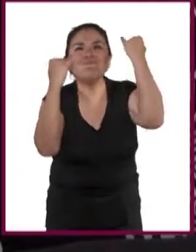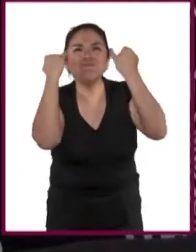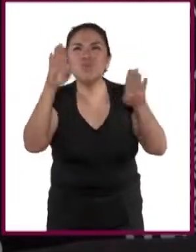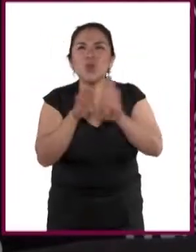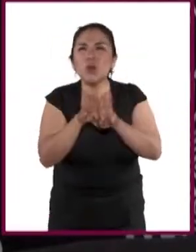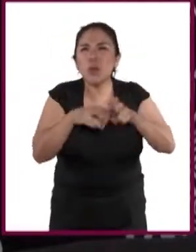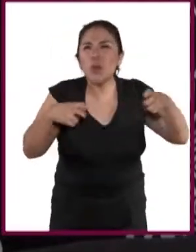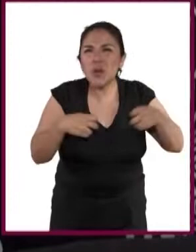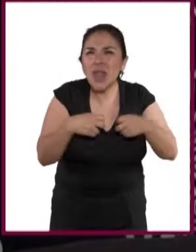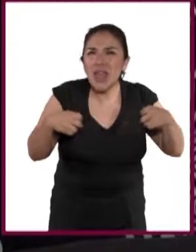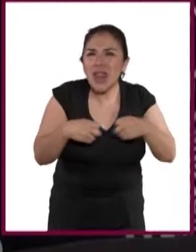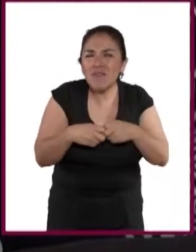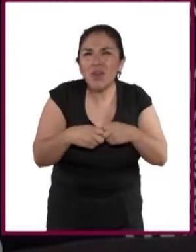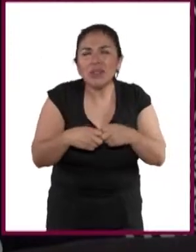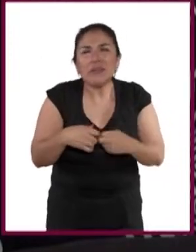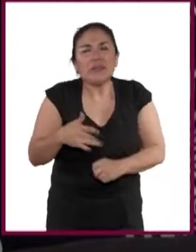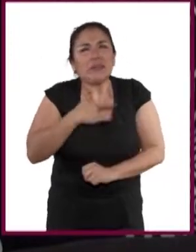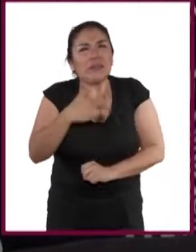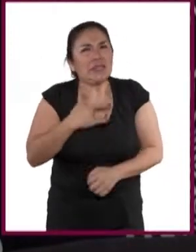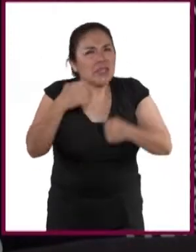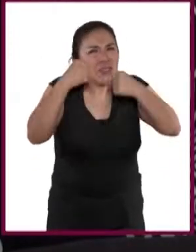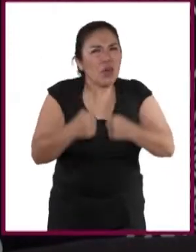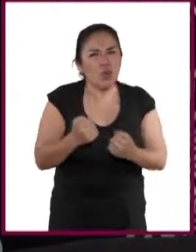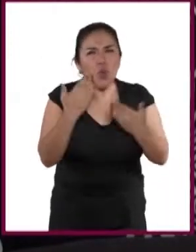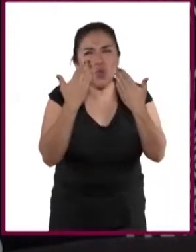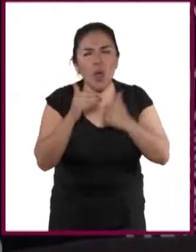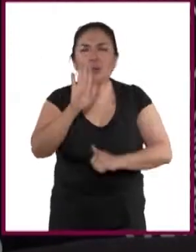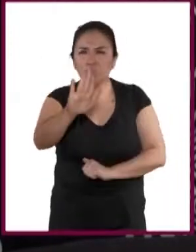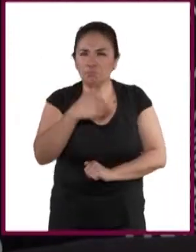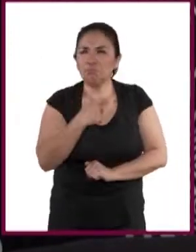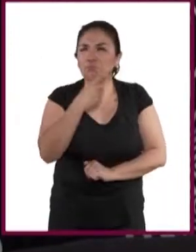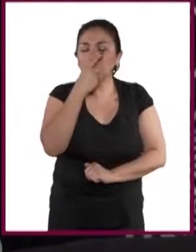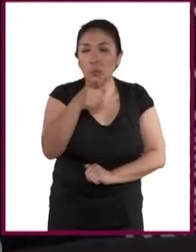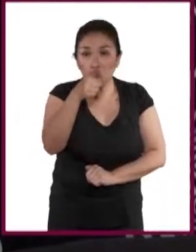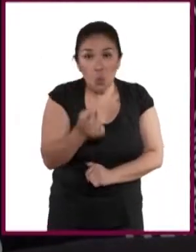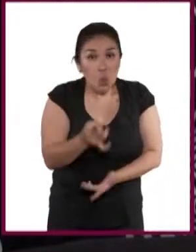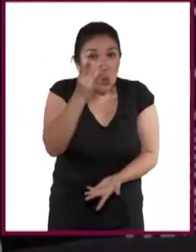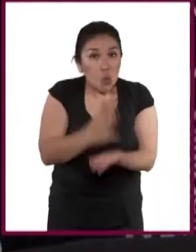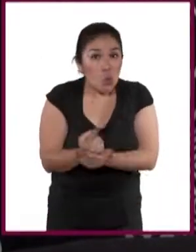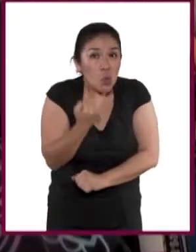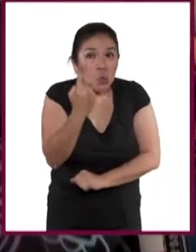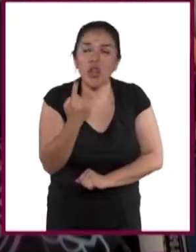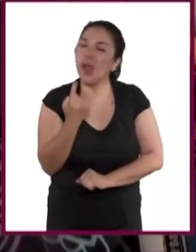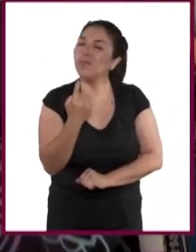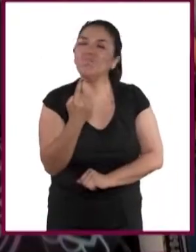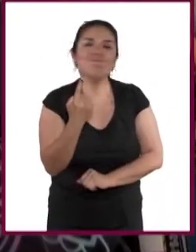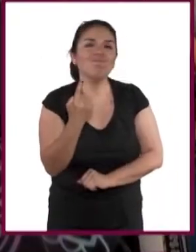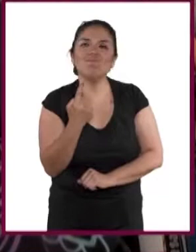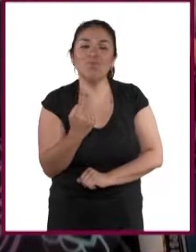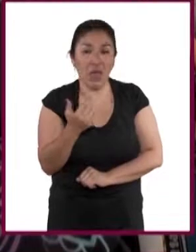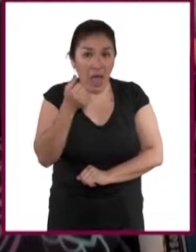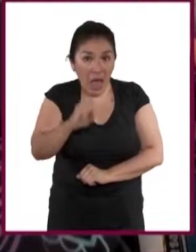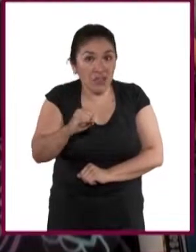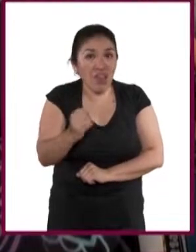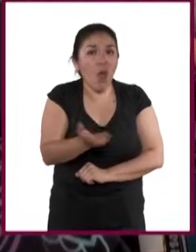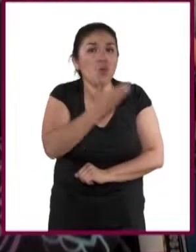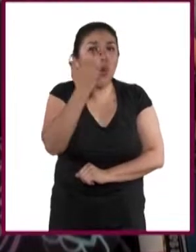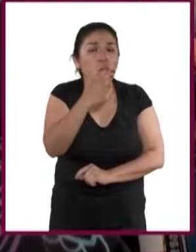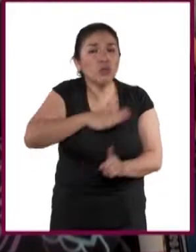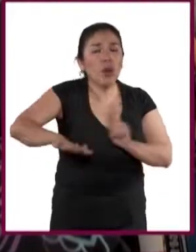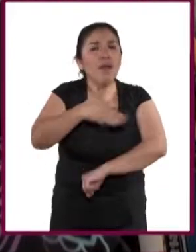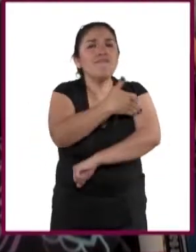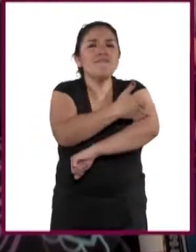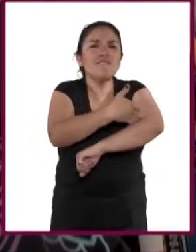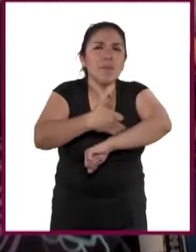inquietud y con cierta incertidumbre, quiero decirte que no eres el único. No es ninguna novedad decir que la